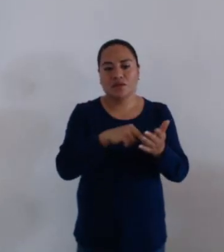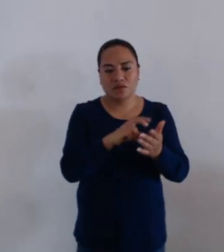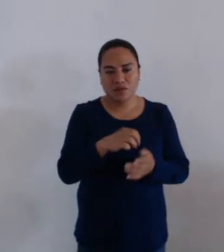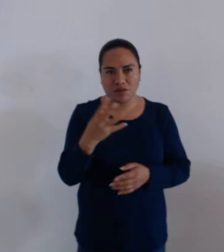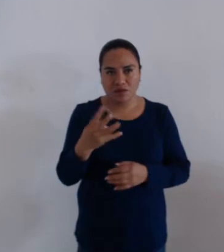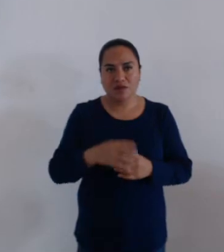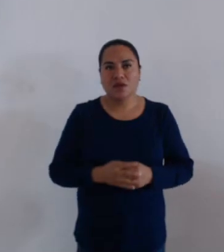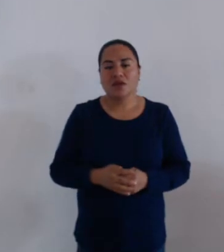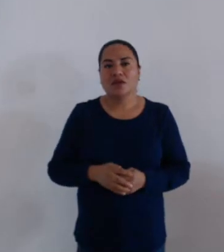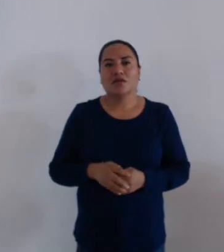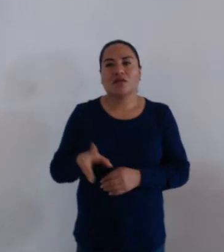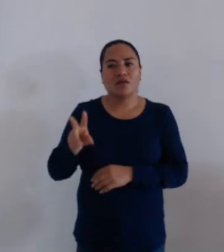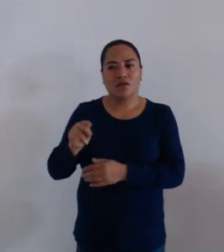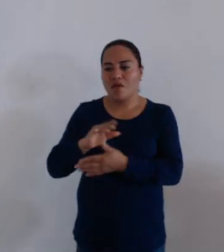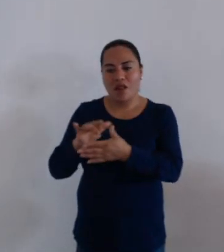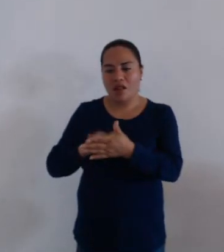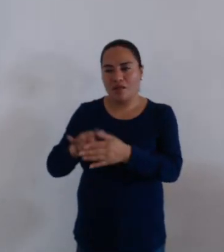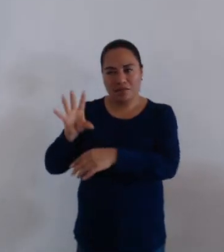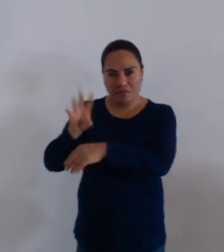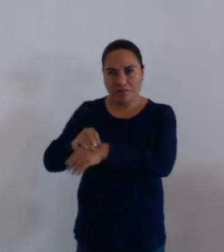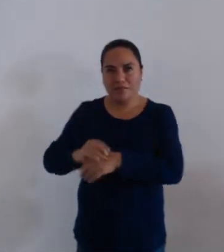con dispensa de lectura.